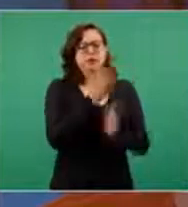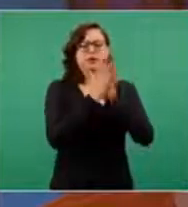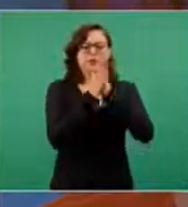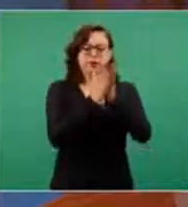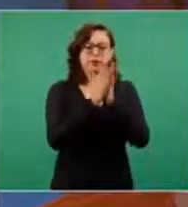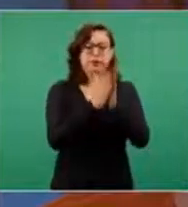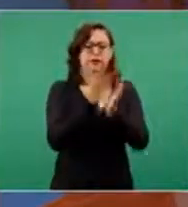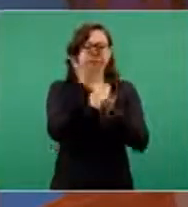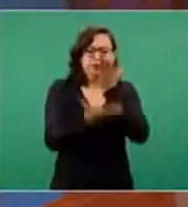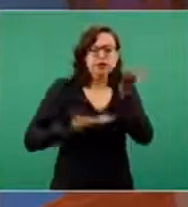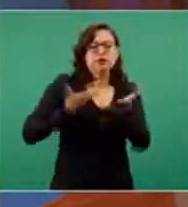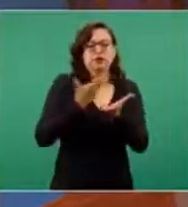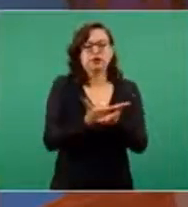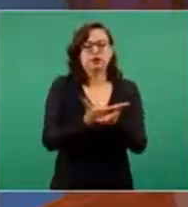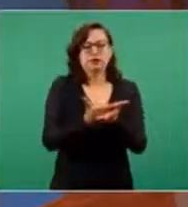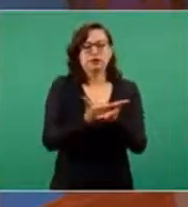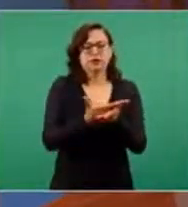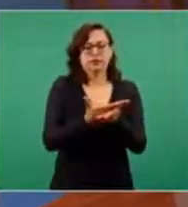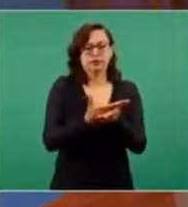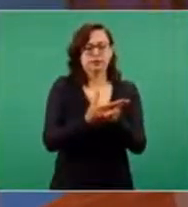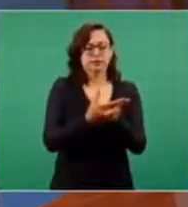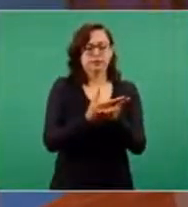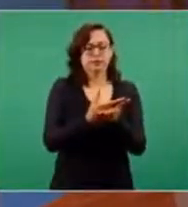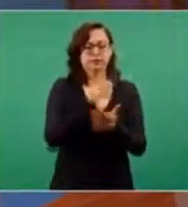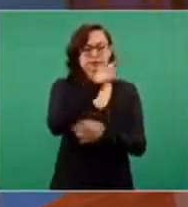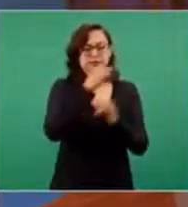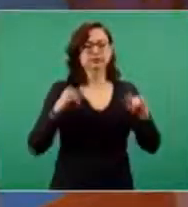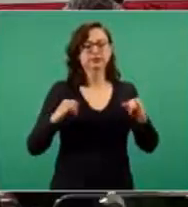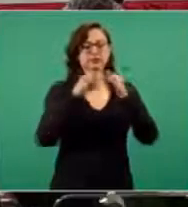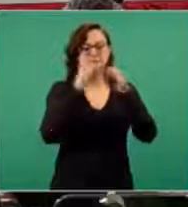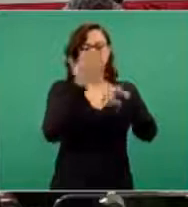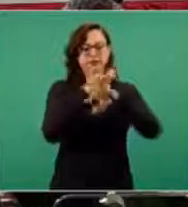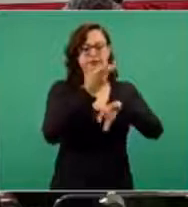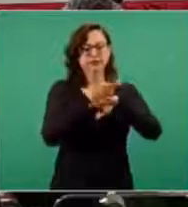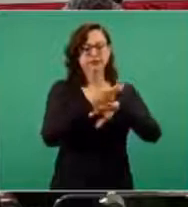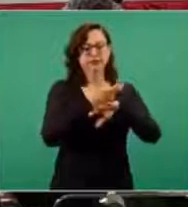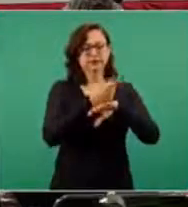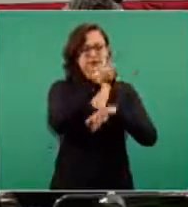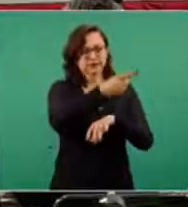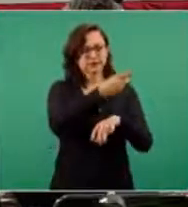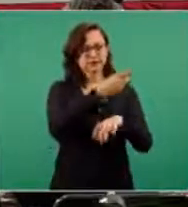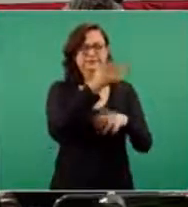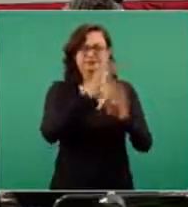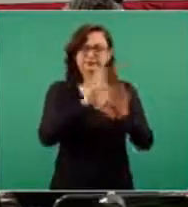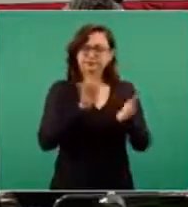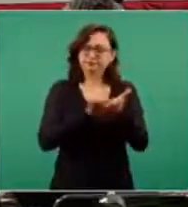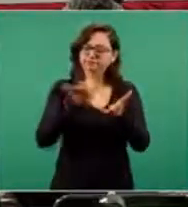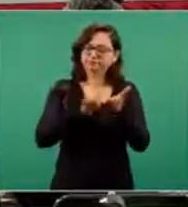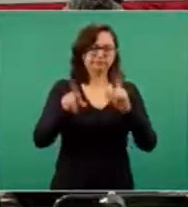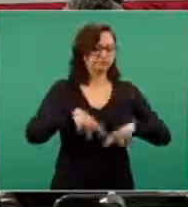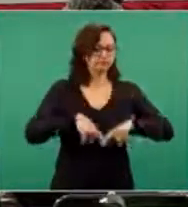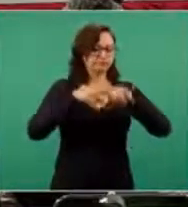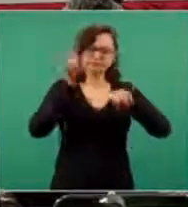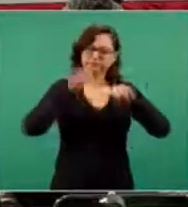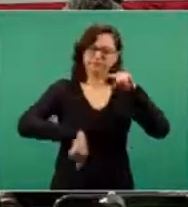que la agencia correspondiente considere suspender el apoyo financiero